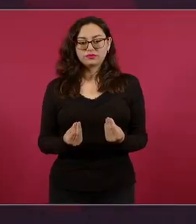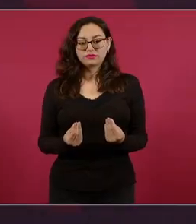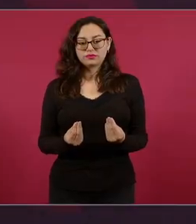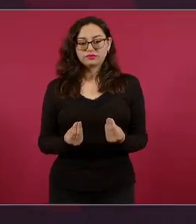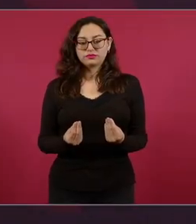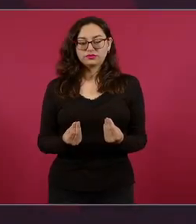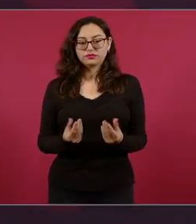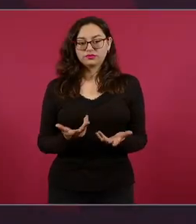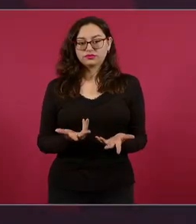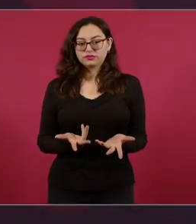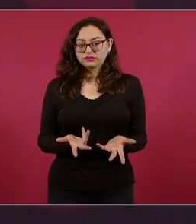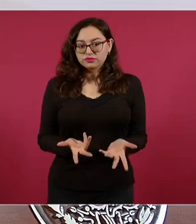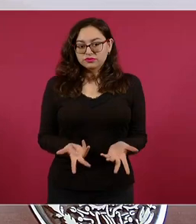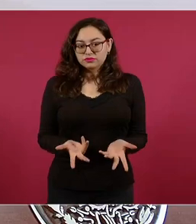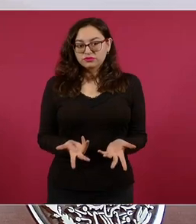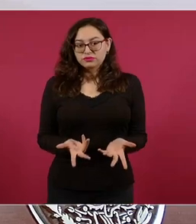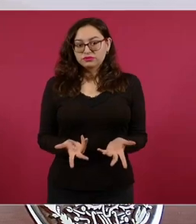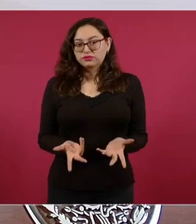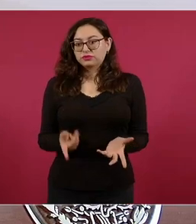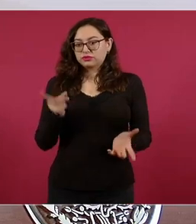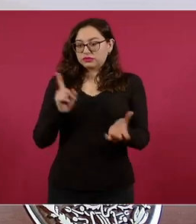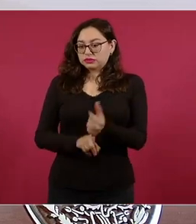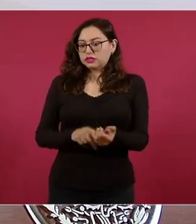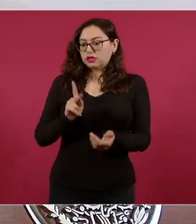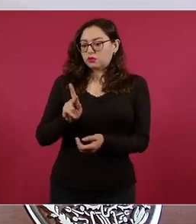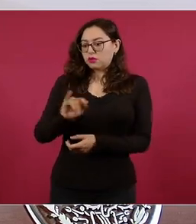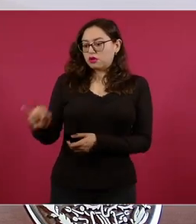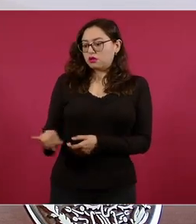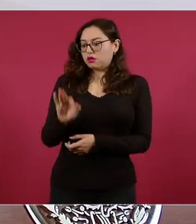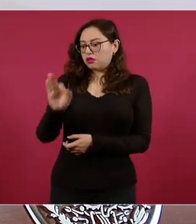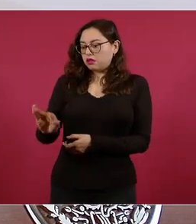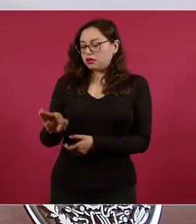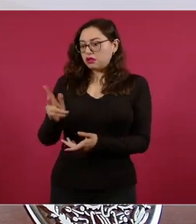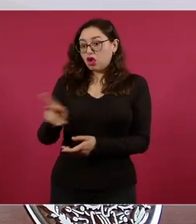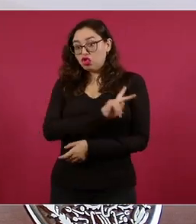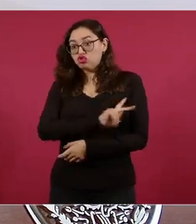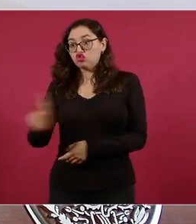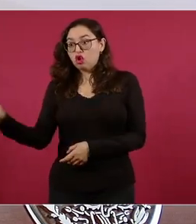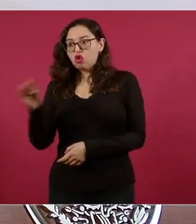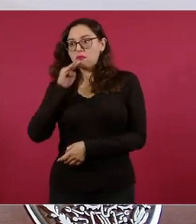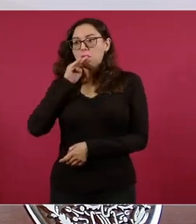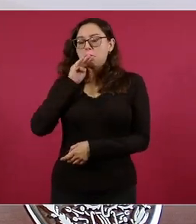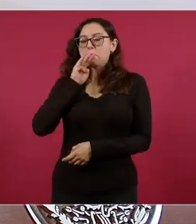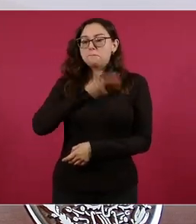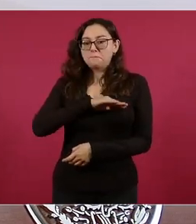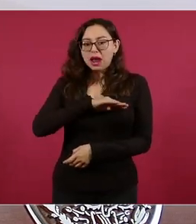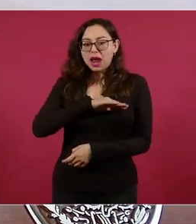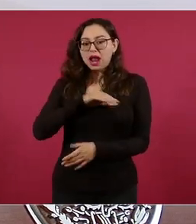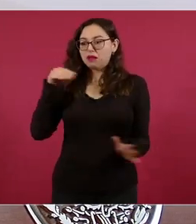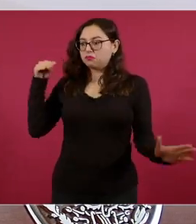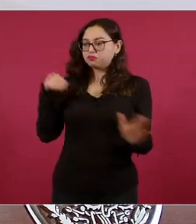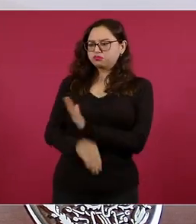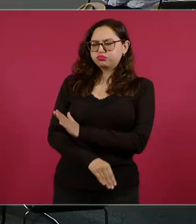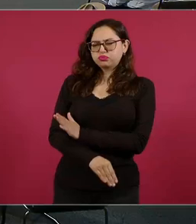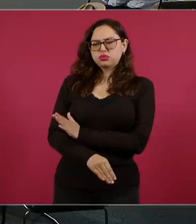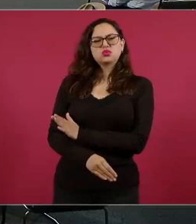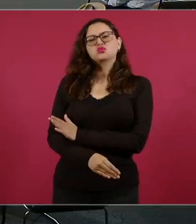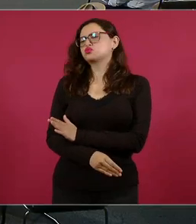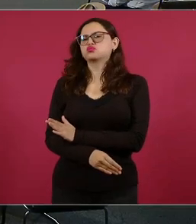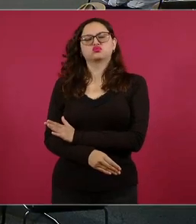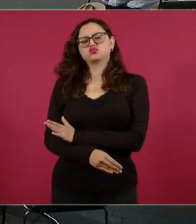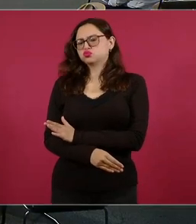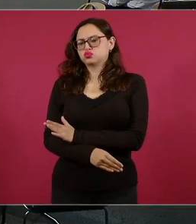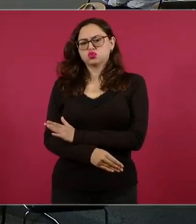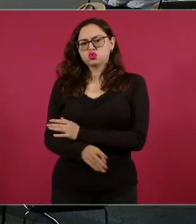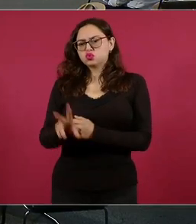no todo está podrido, hay jueces, hay magistrados, hay ministros, lo estamos